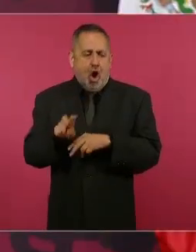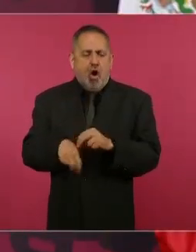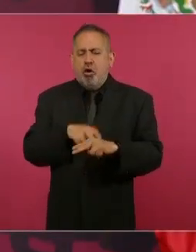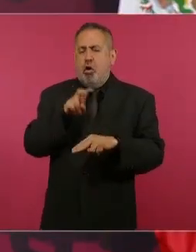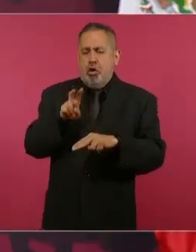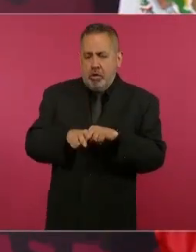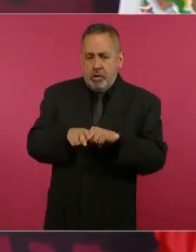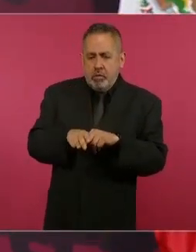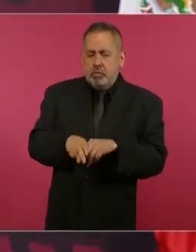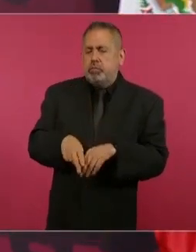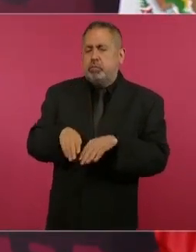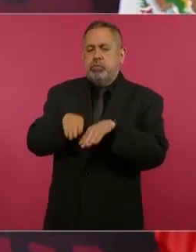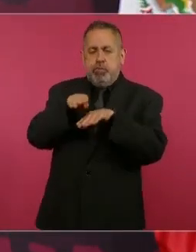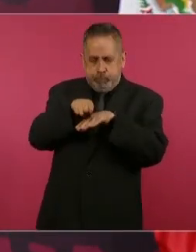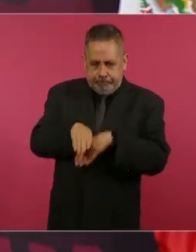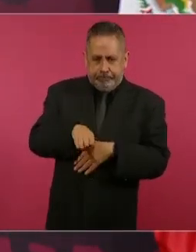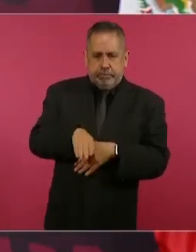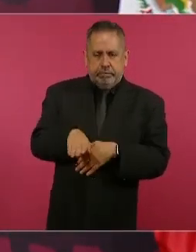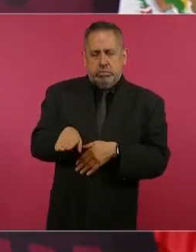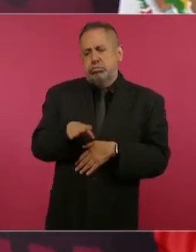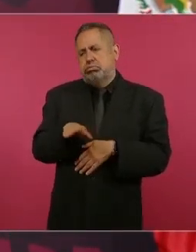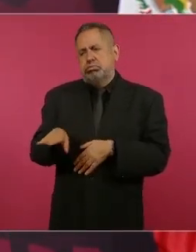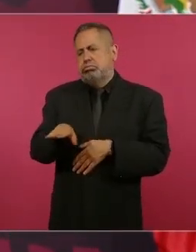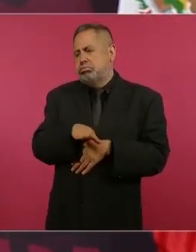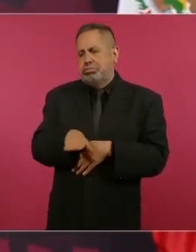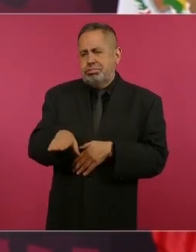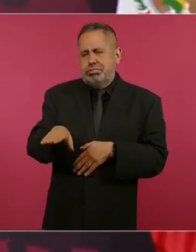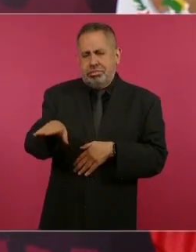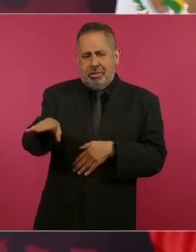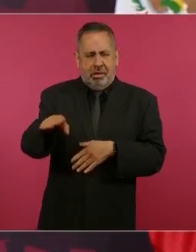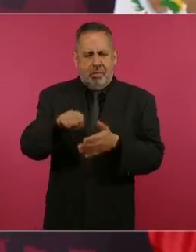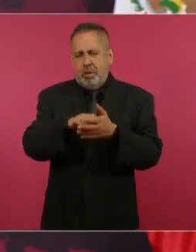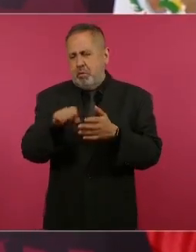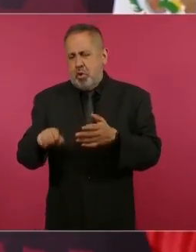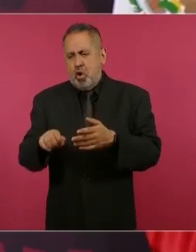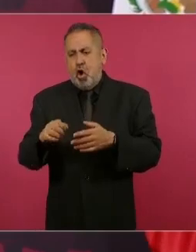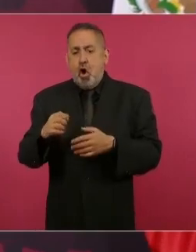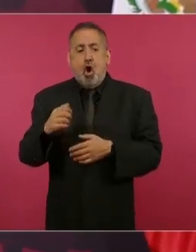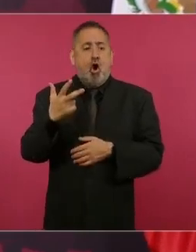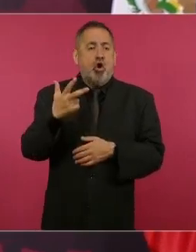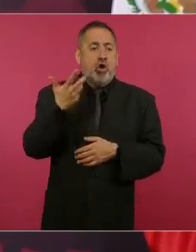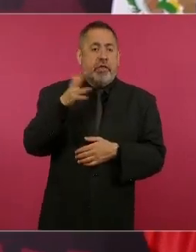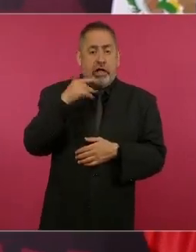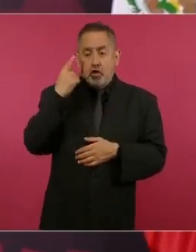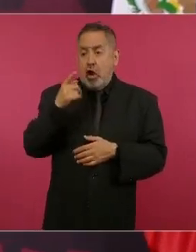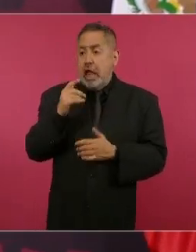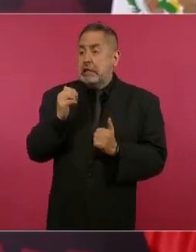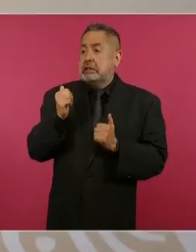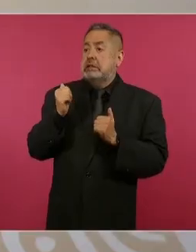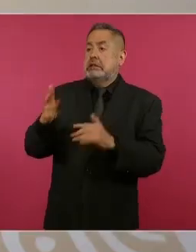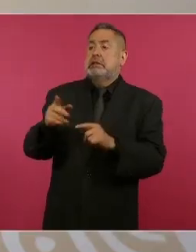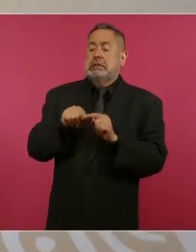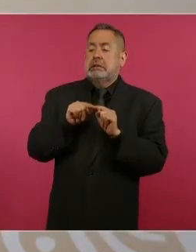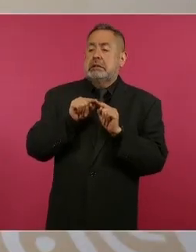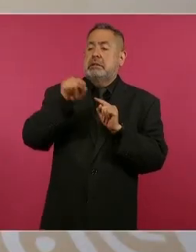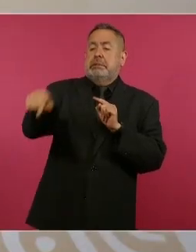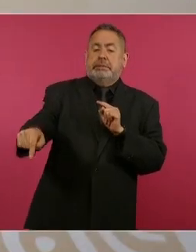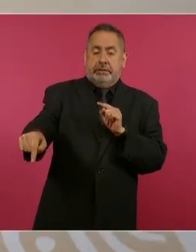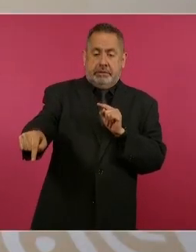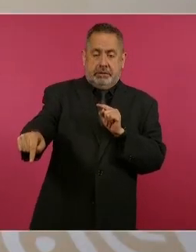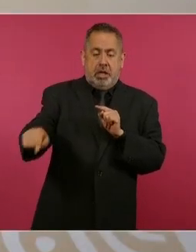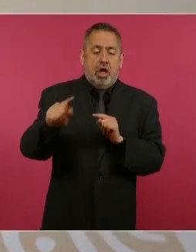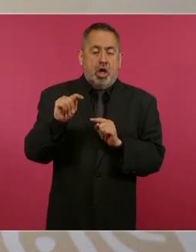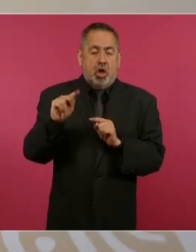a las ocho, diez horas esté uno